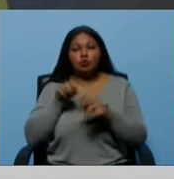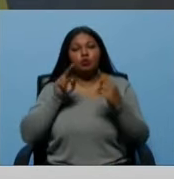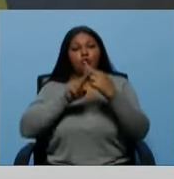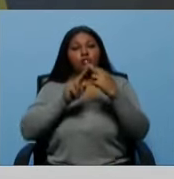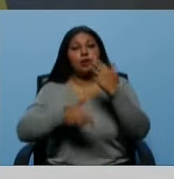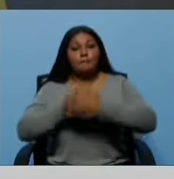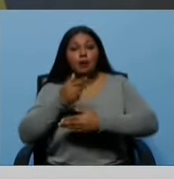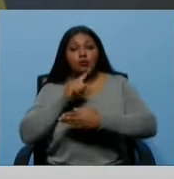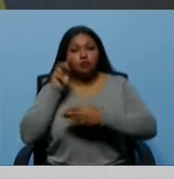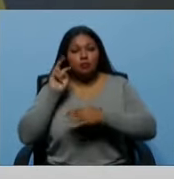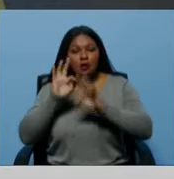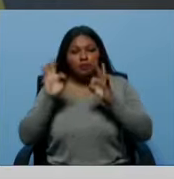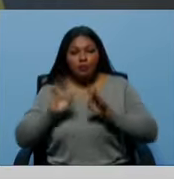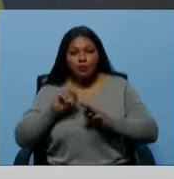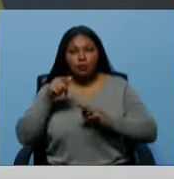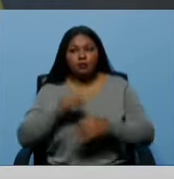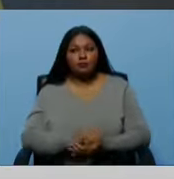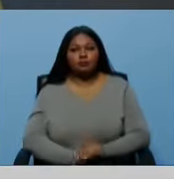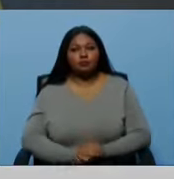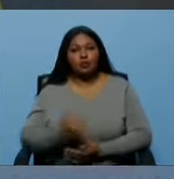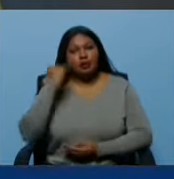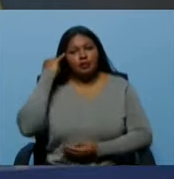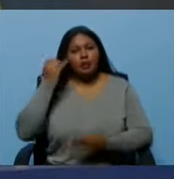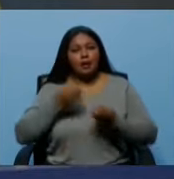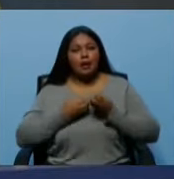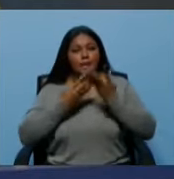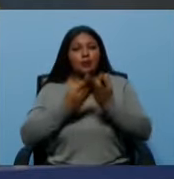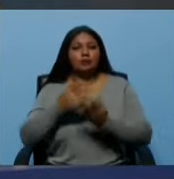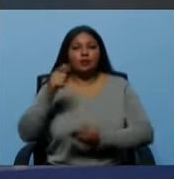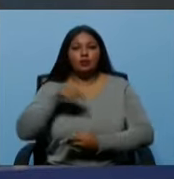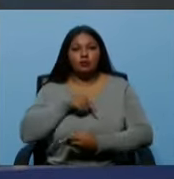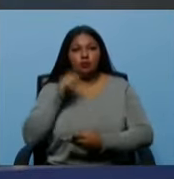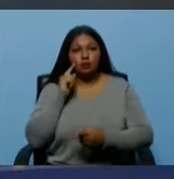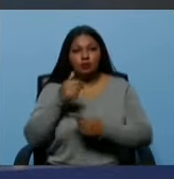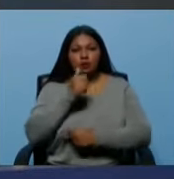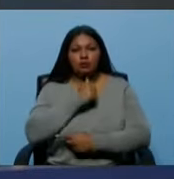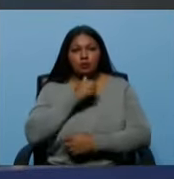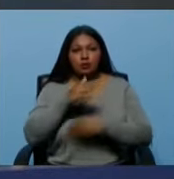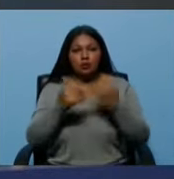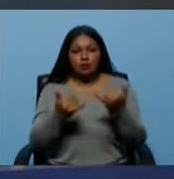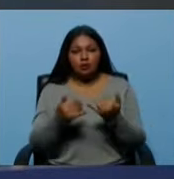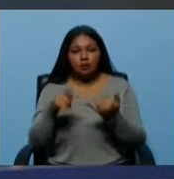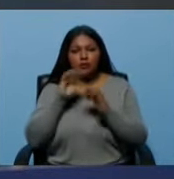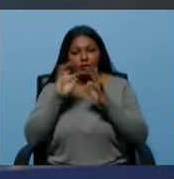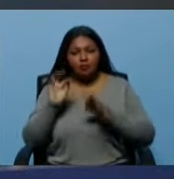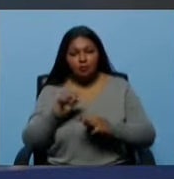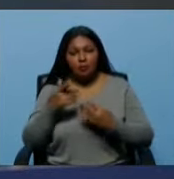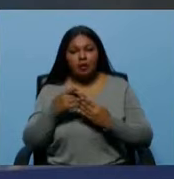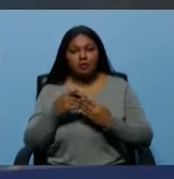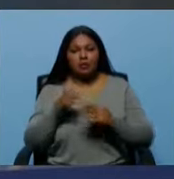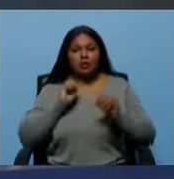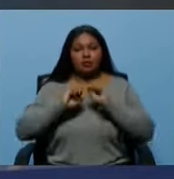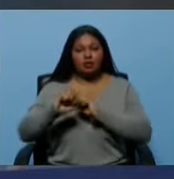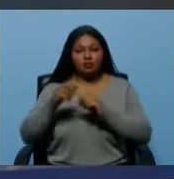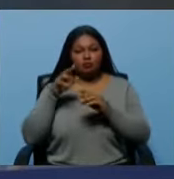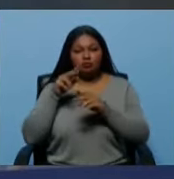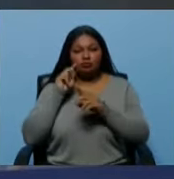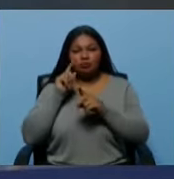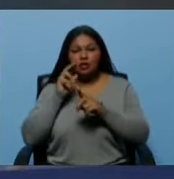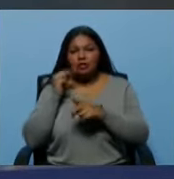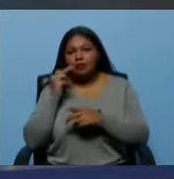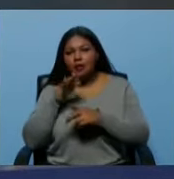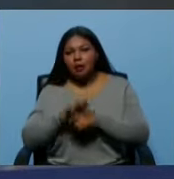El fascismo también es una ideología que expresa odio, intolerancia, discriminación racial, discriminación etaria,